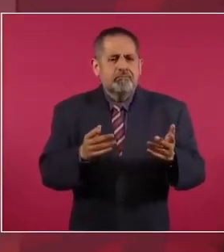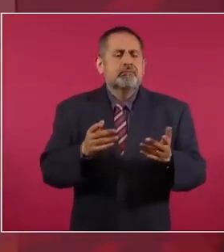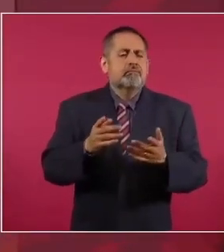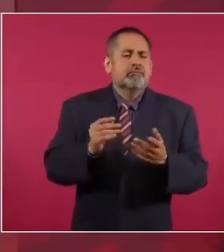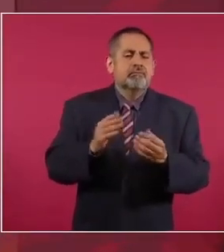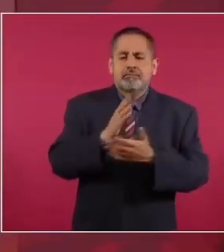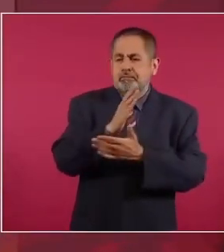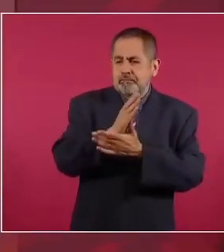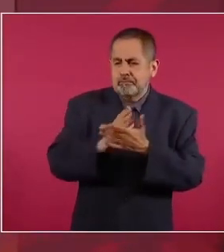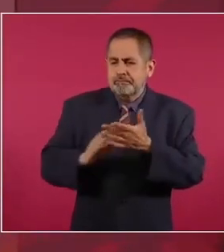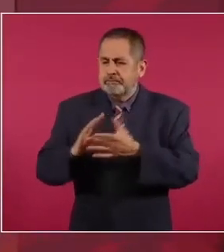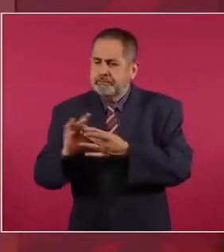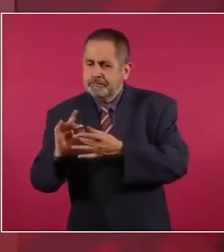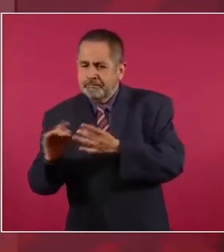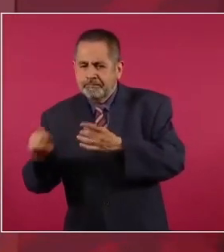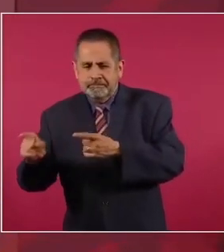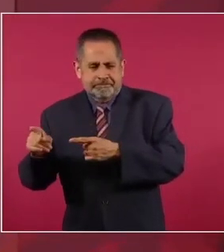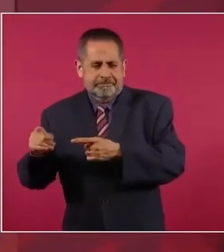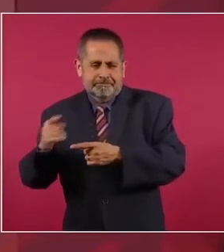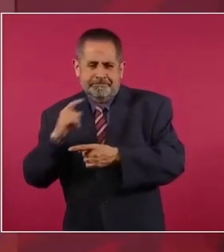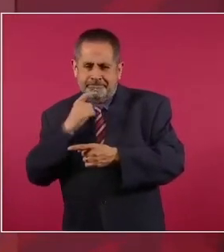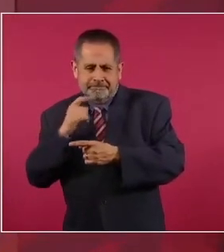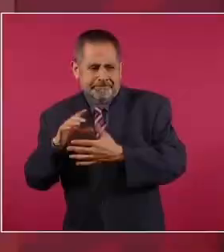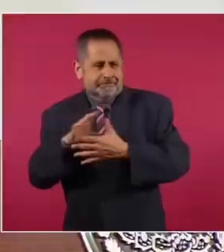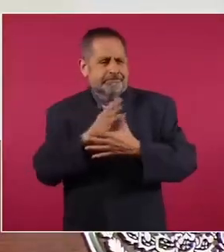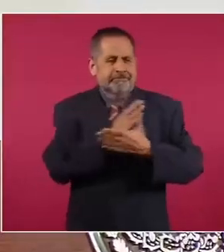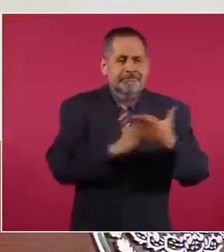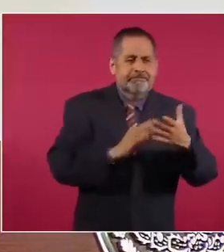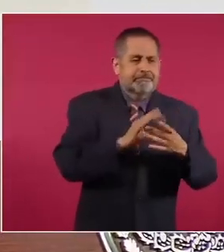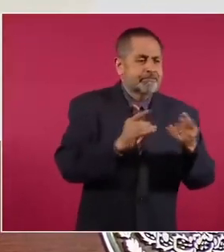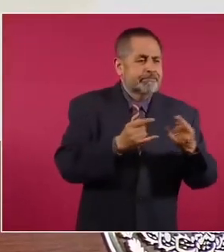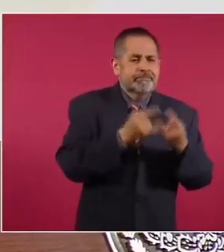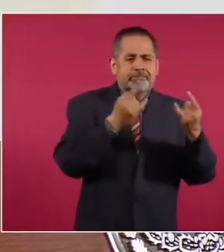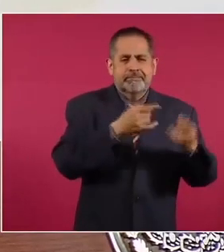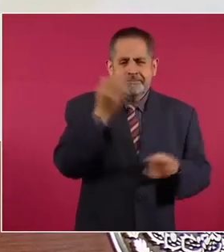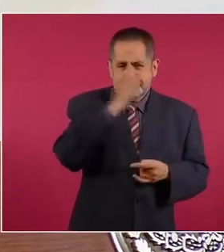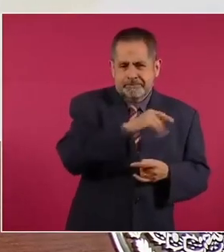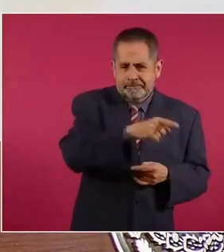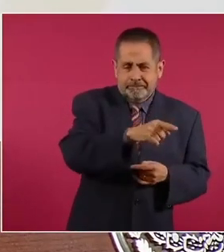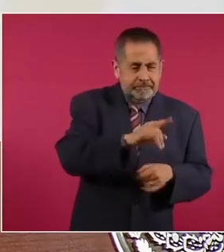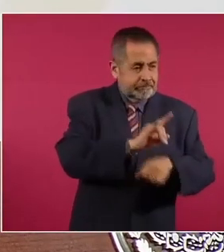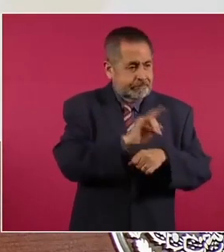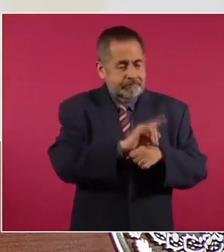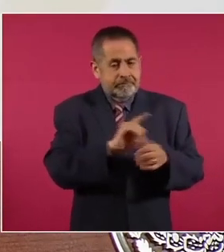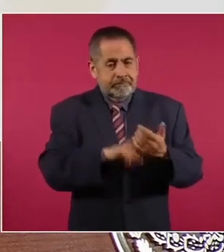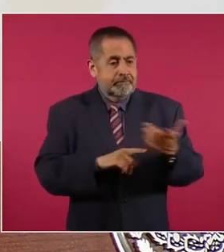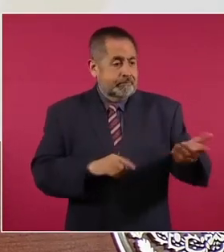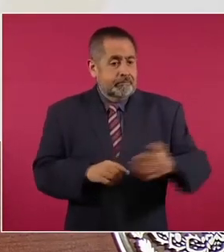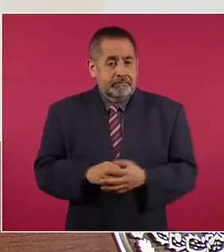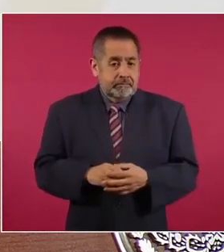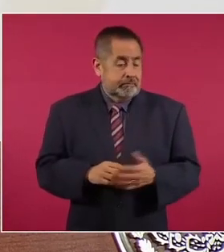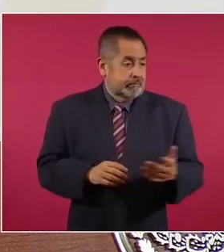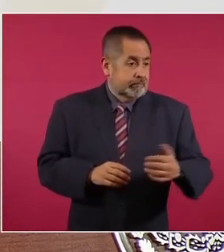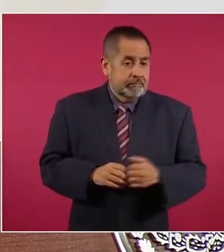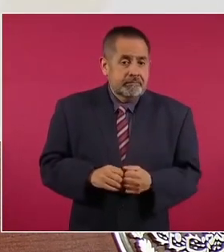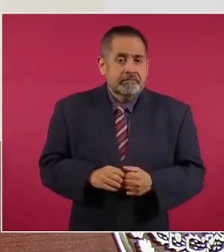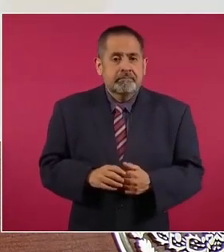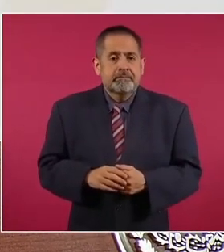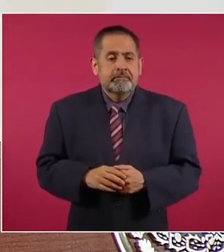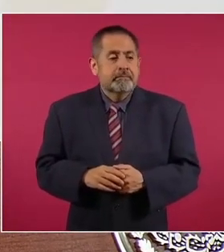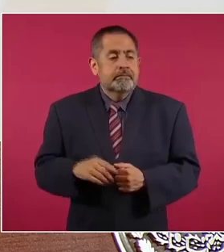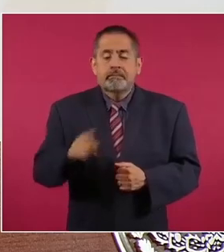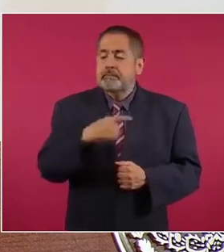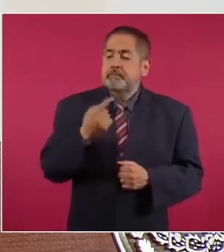La de estos documentos extraídos del